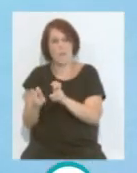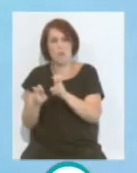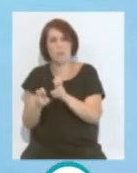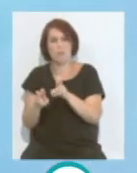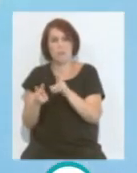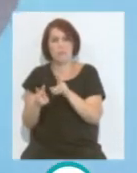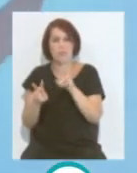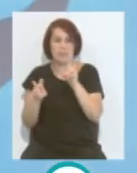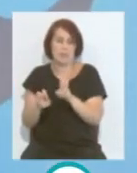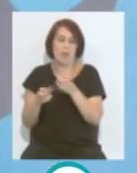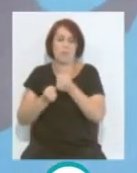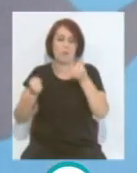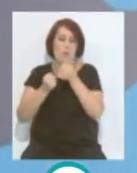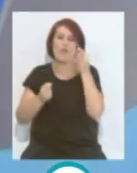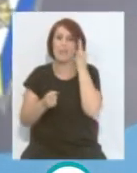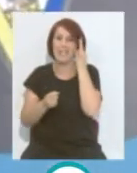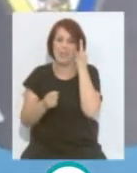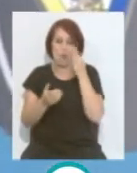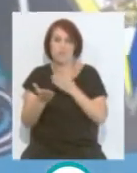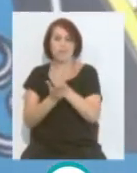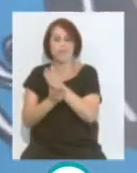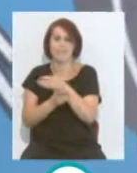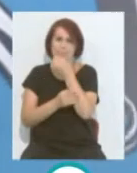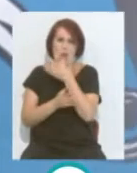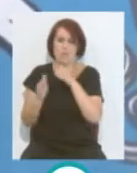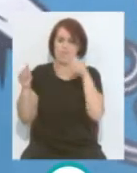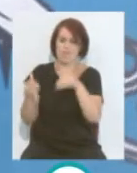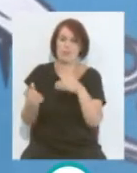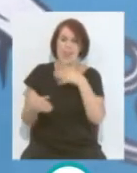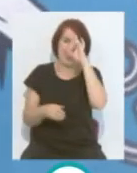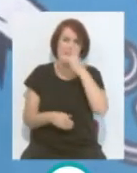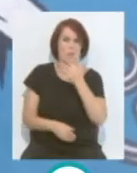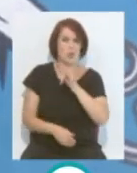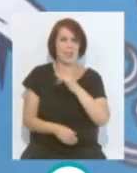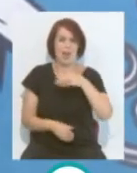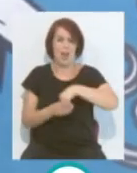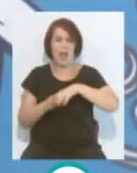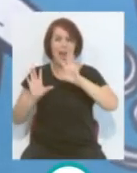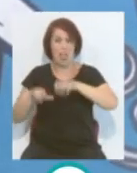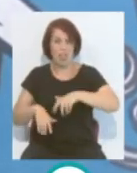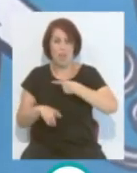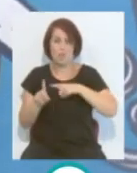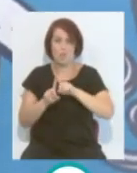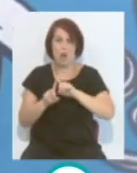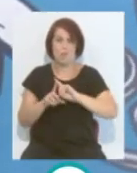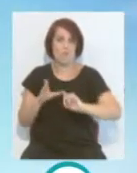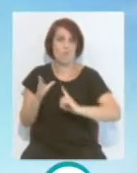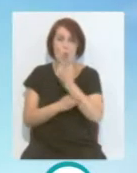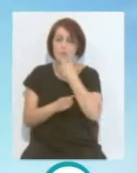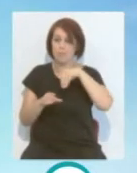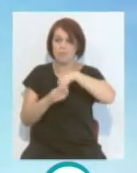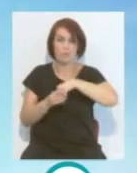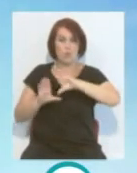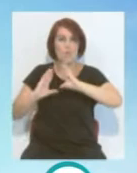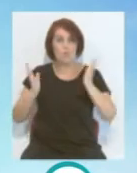con respecto al trofeo femenino. Creo que es una gran idea. Creo que puede situar al Cádiz como pionero dentro del fútbol que